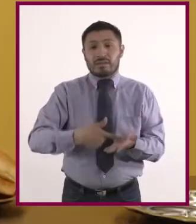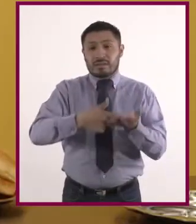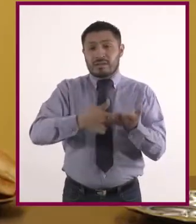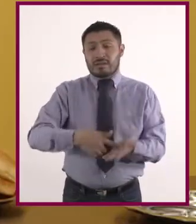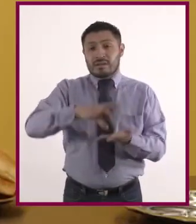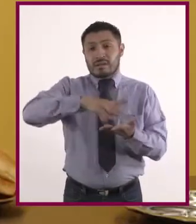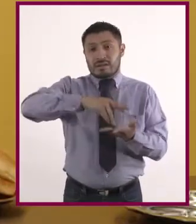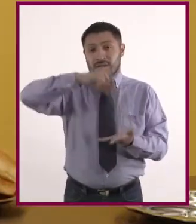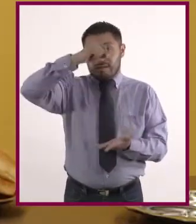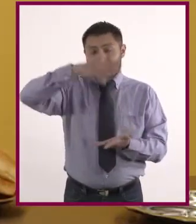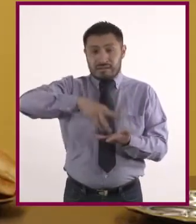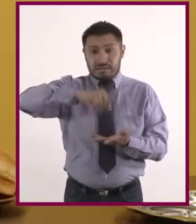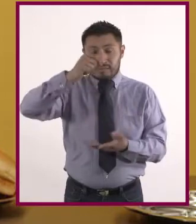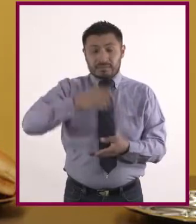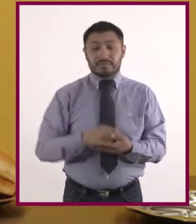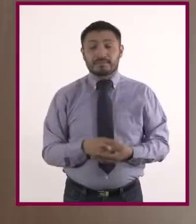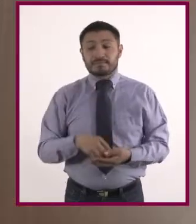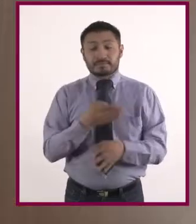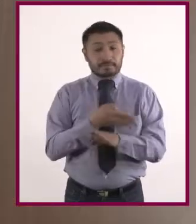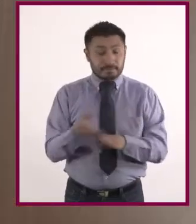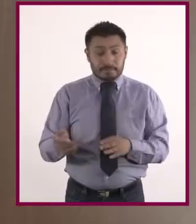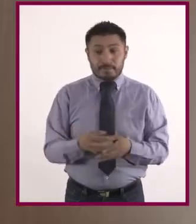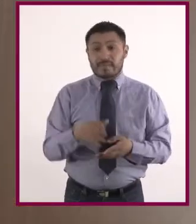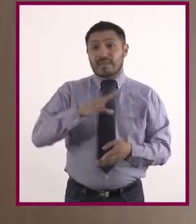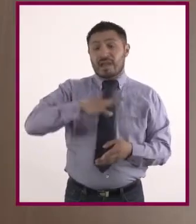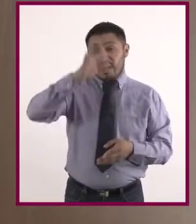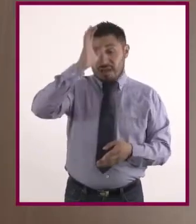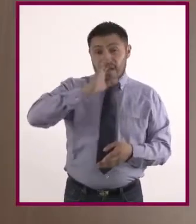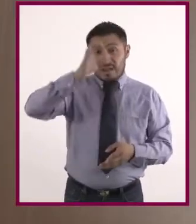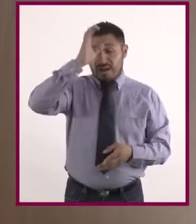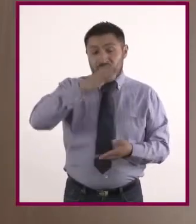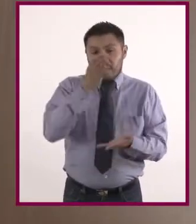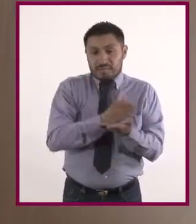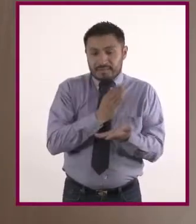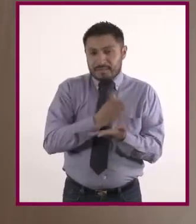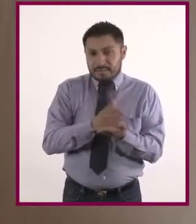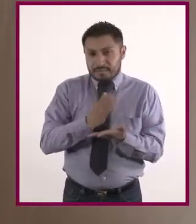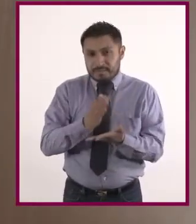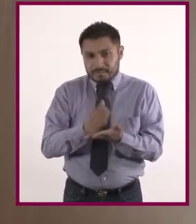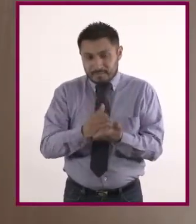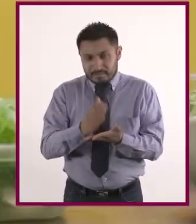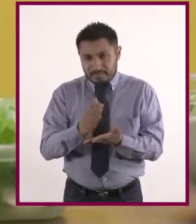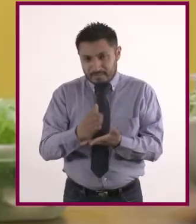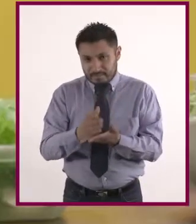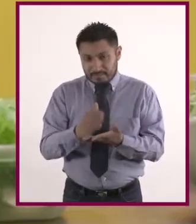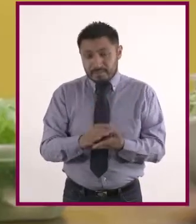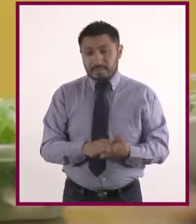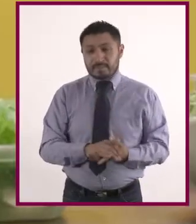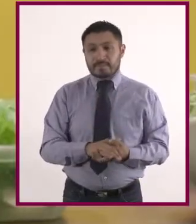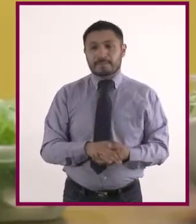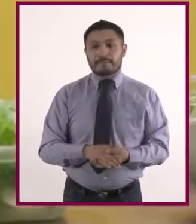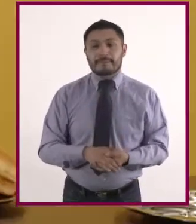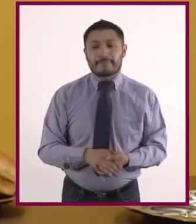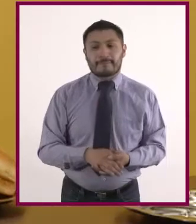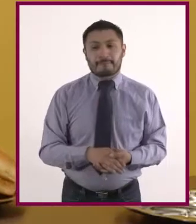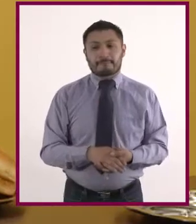ya tenemos aquí nuestra cebolla picada, era la mitad de una cebolla mediana grande o una chica.